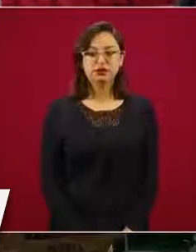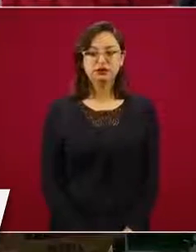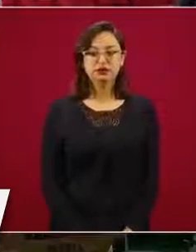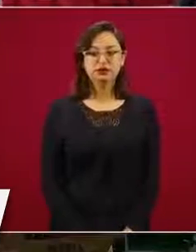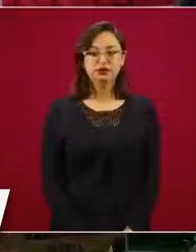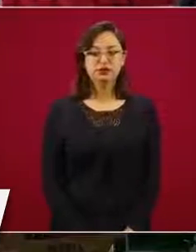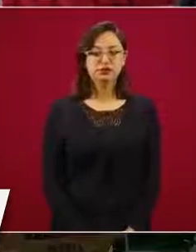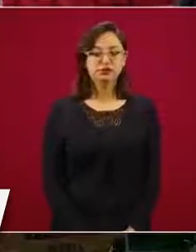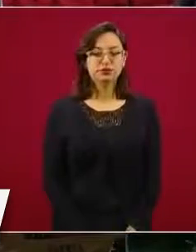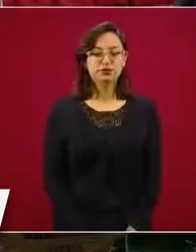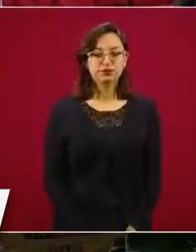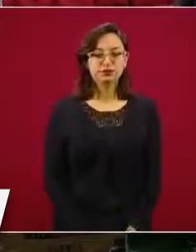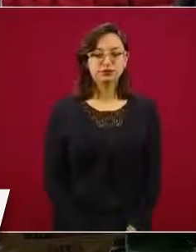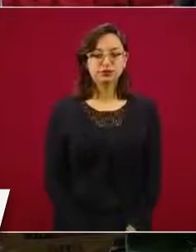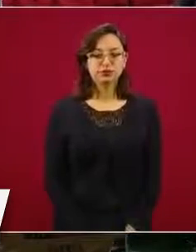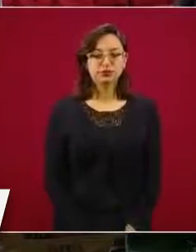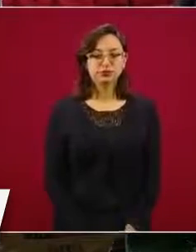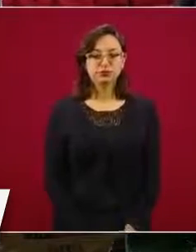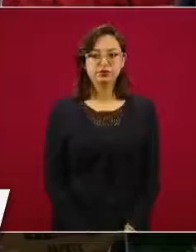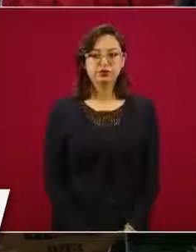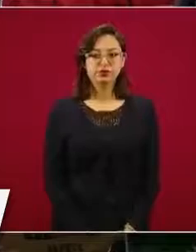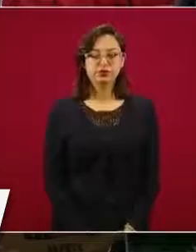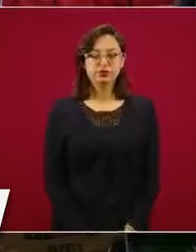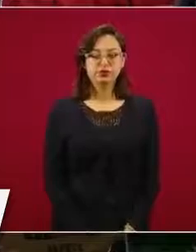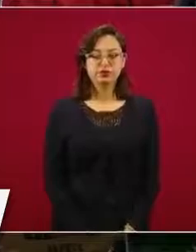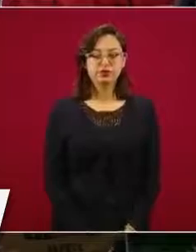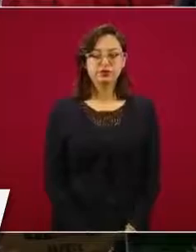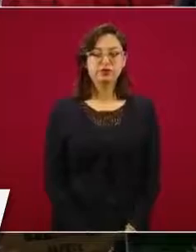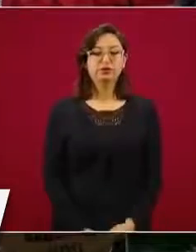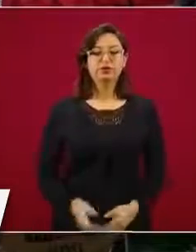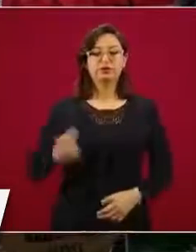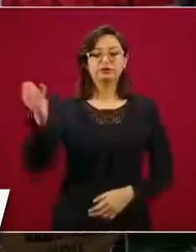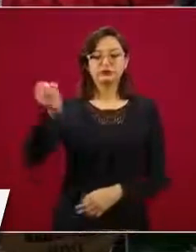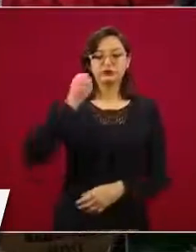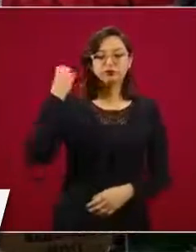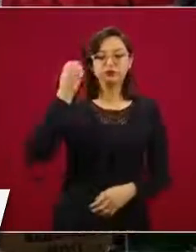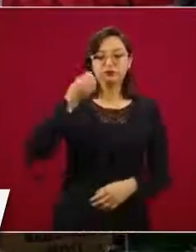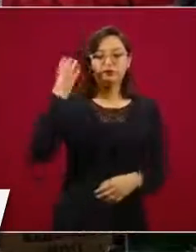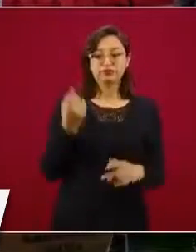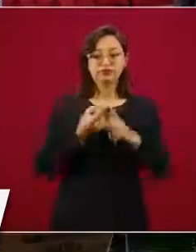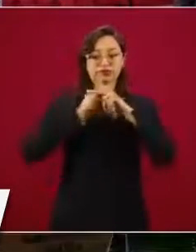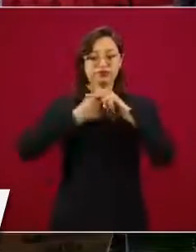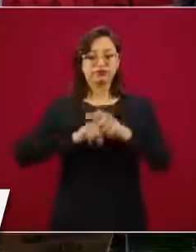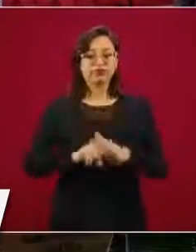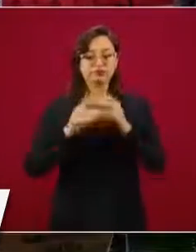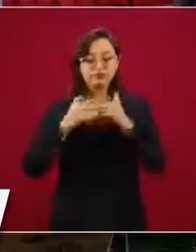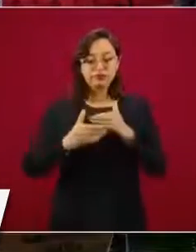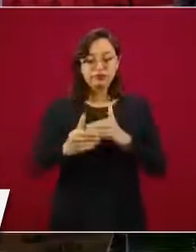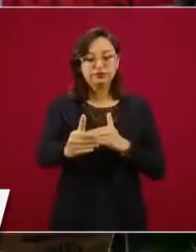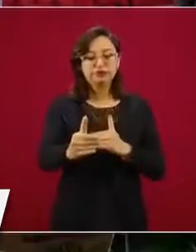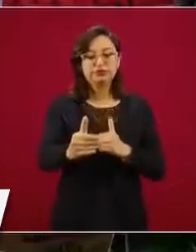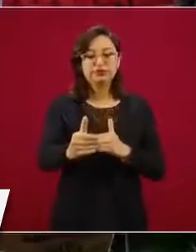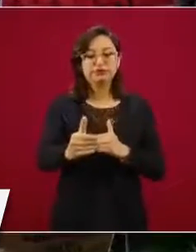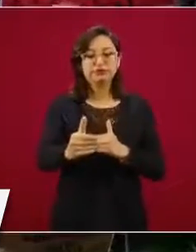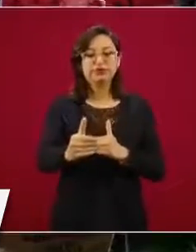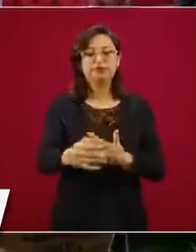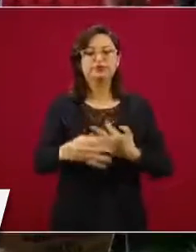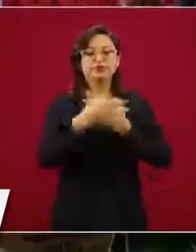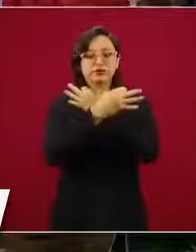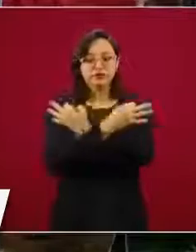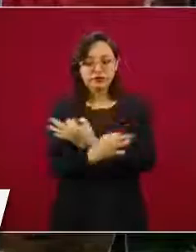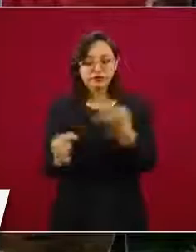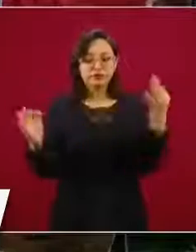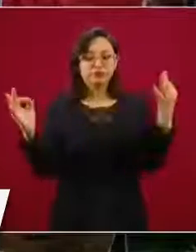Iniciamos esta conferencia enviando